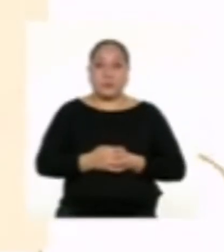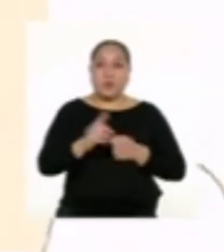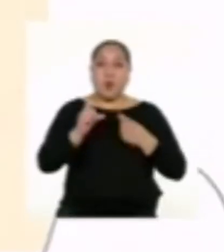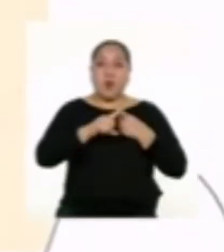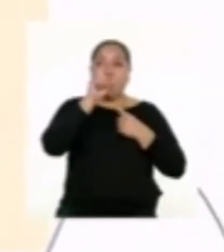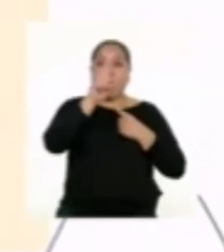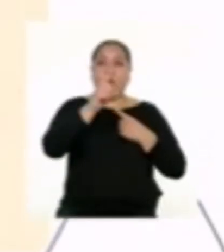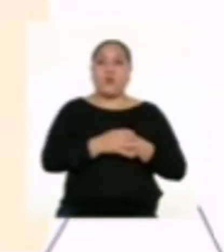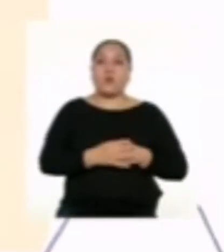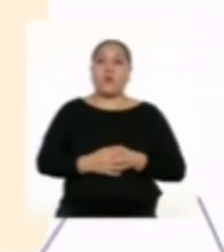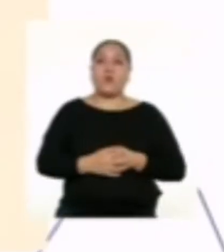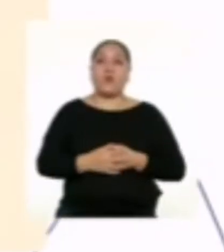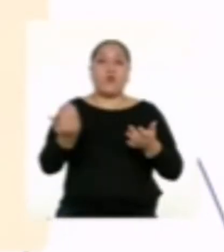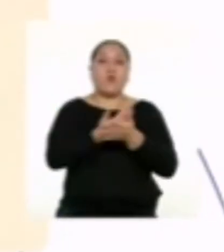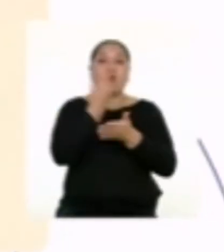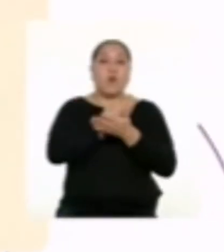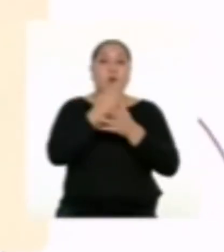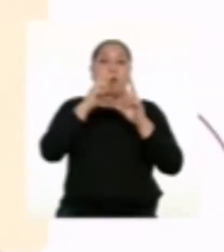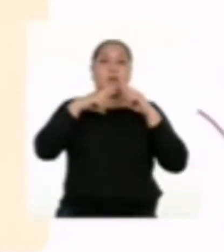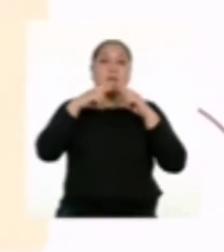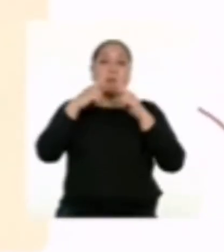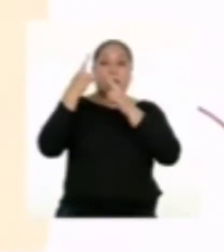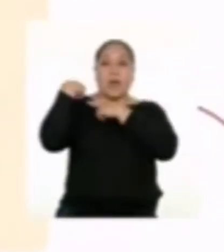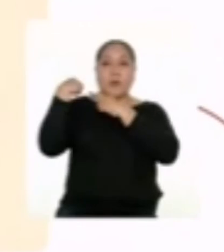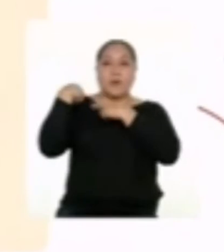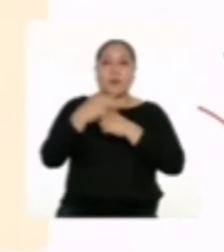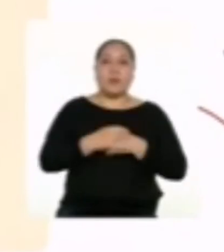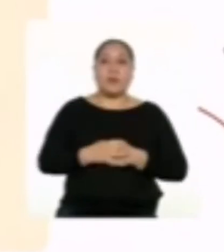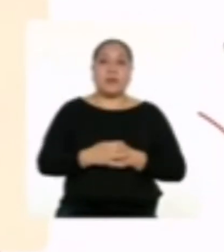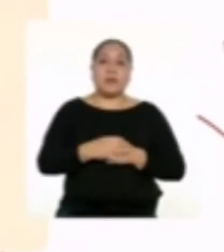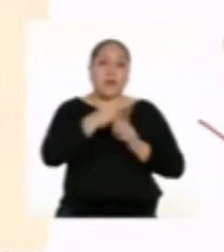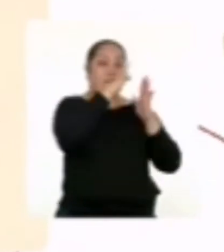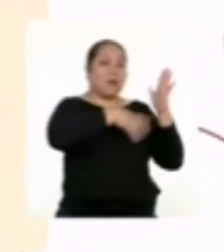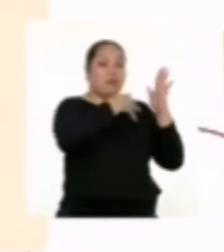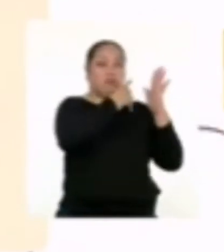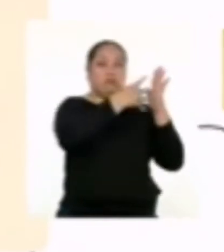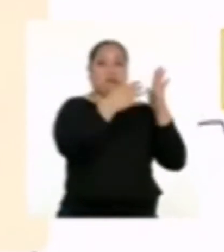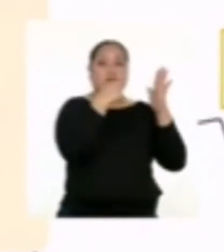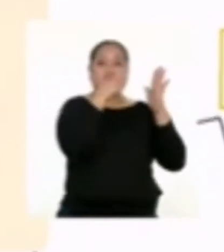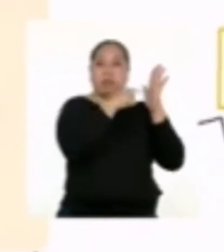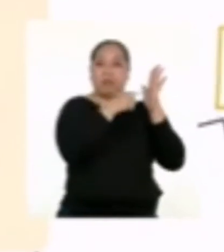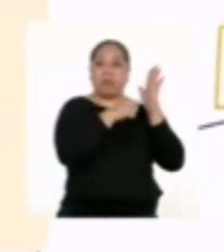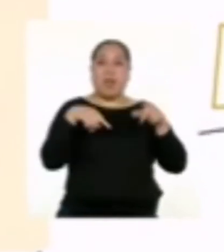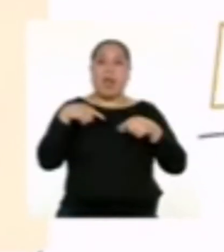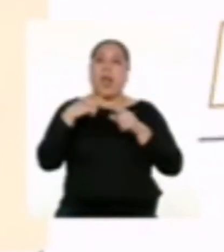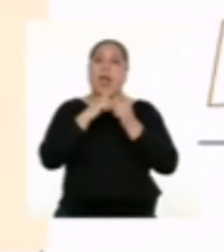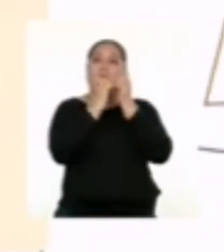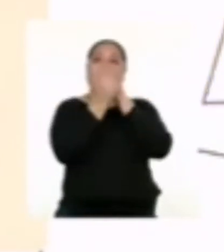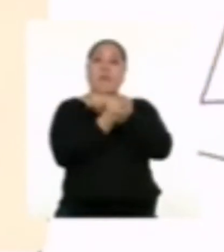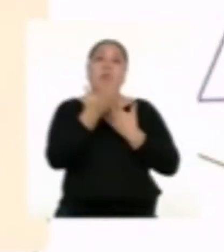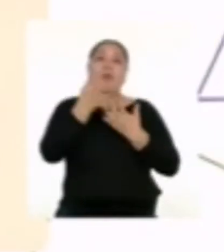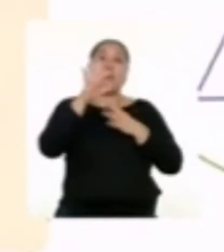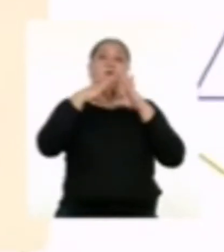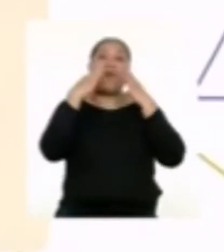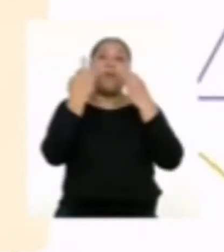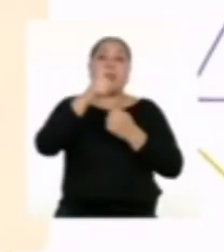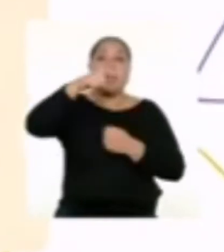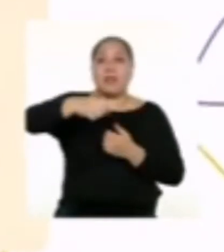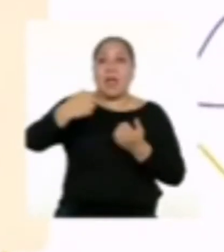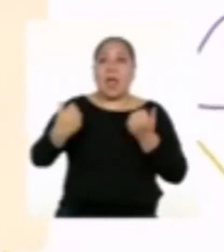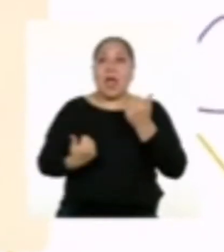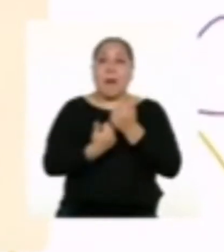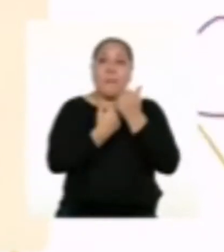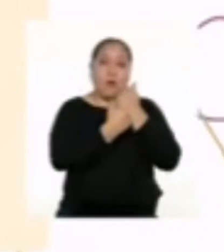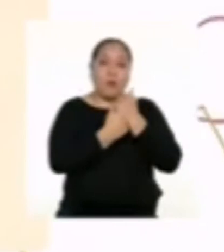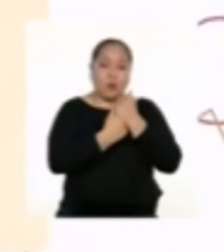Uno. Nuevas responsabilidades. Las rutinas han cambiado y su familia puede necesitar ayuda